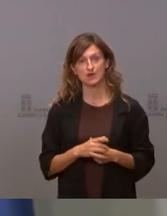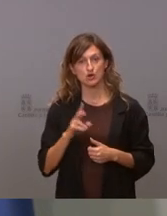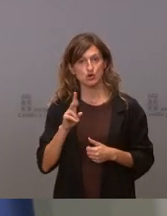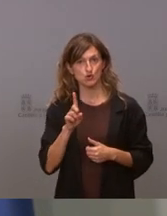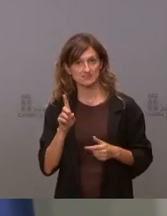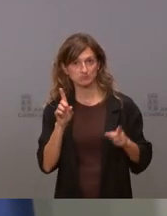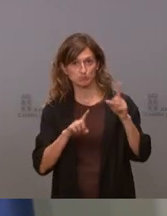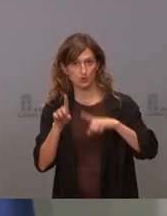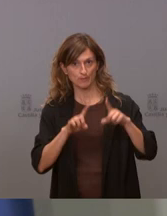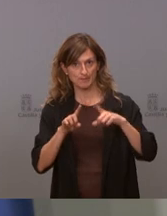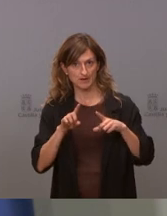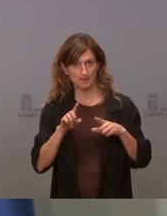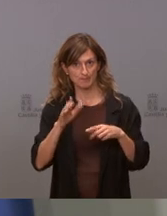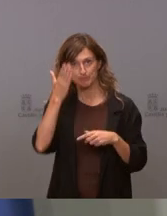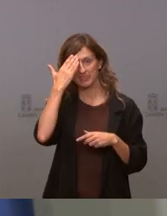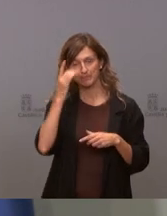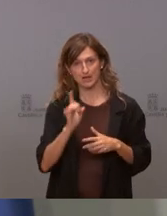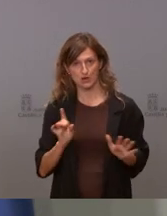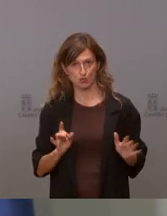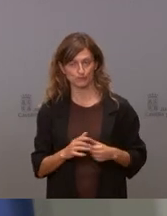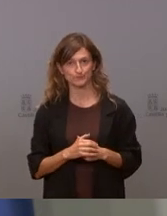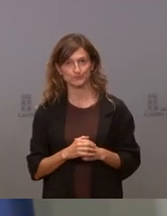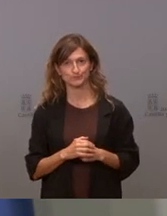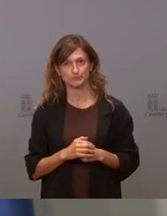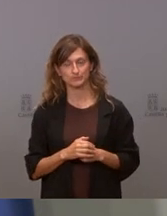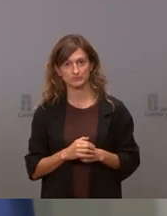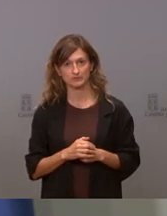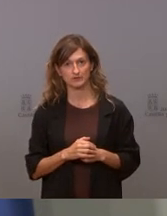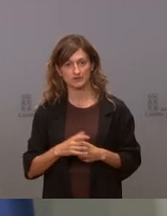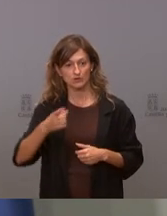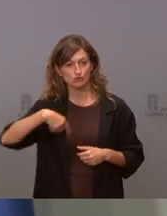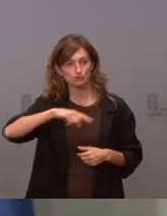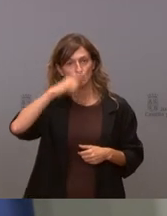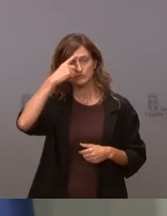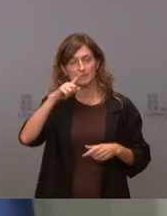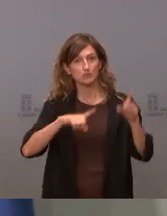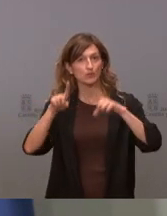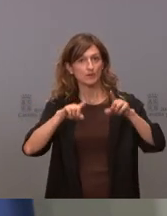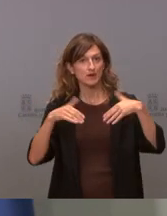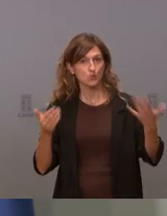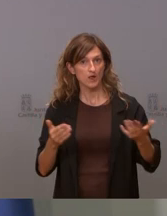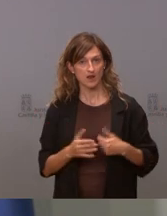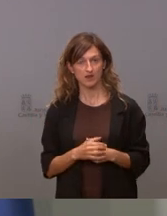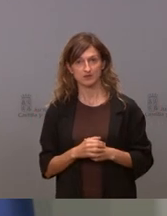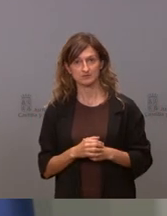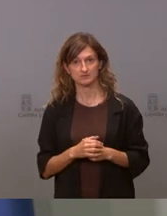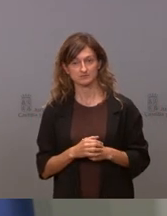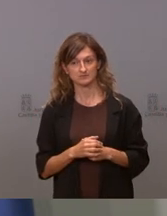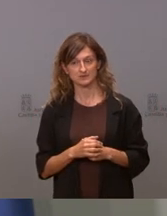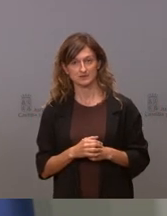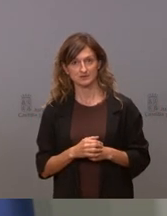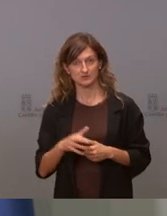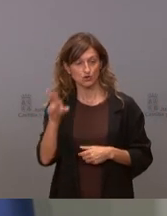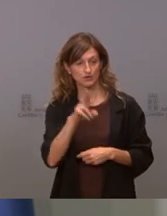principal no es nuestro problema porque nosotros sabemos dónde está el problema y no es el problema le